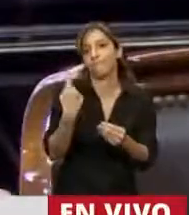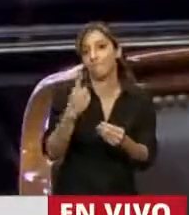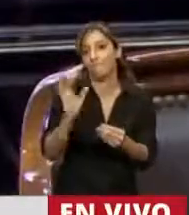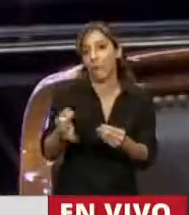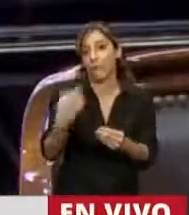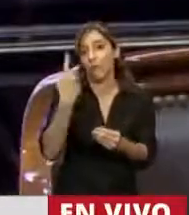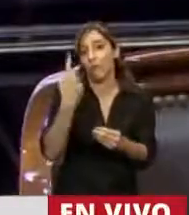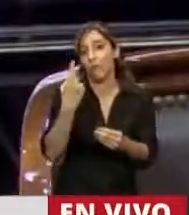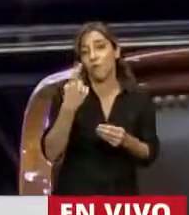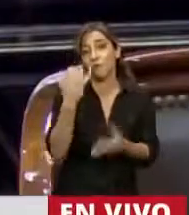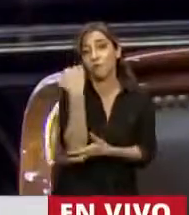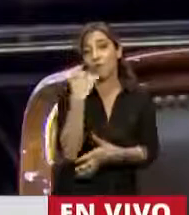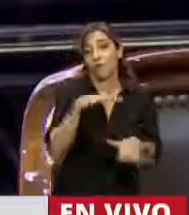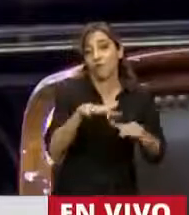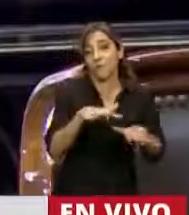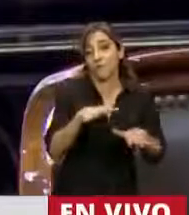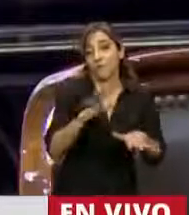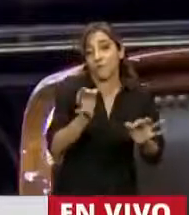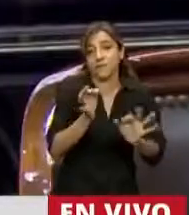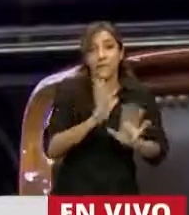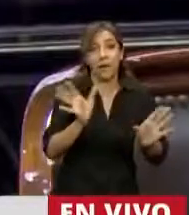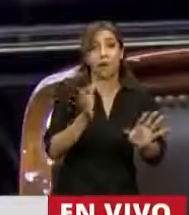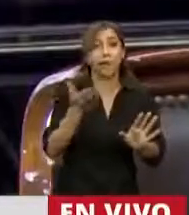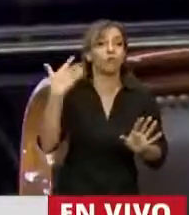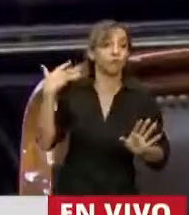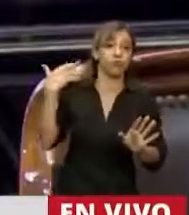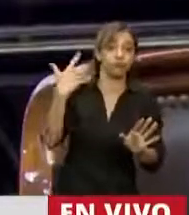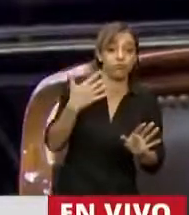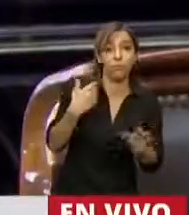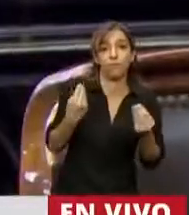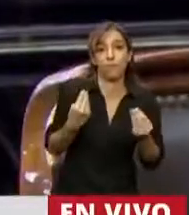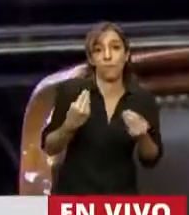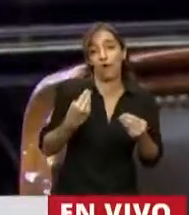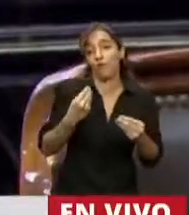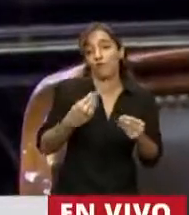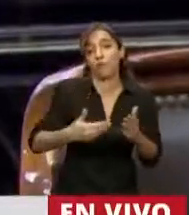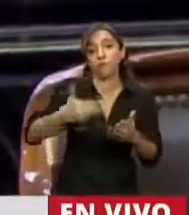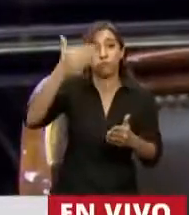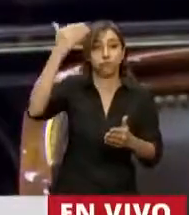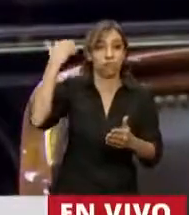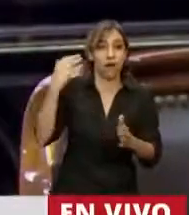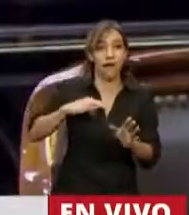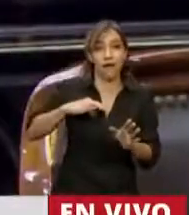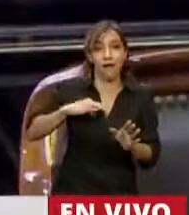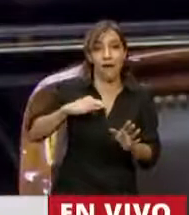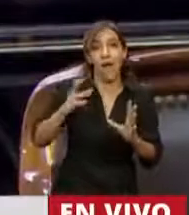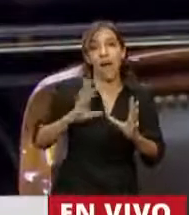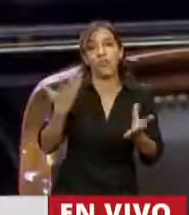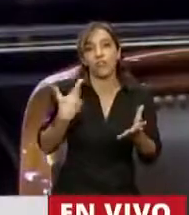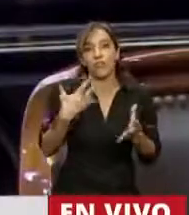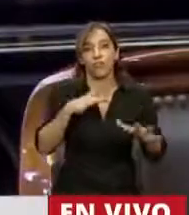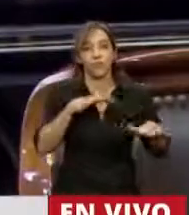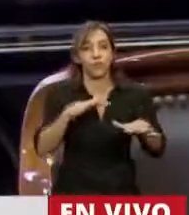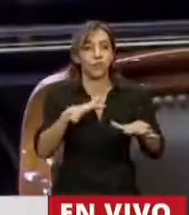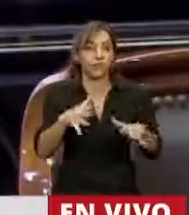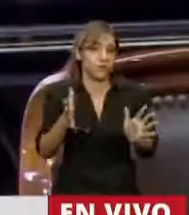una crisis predecible, producto de los desequilibrios macroeconómicos que la Argentina sufre, por lo menos con mucha fuerza